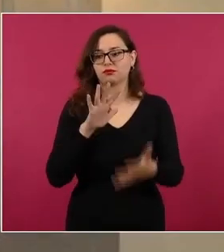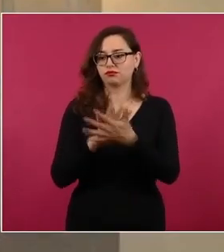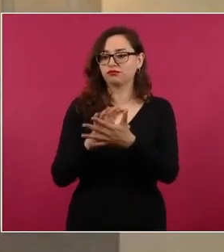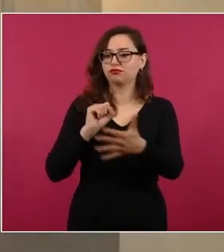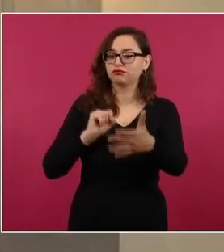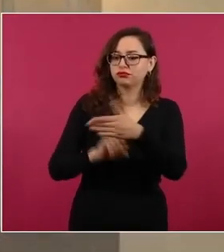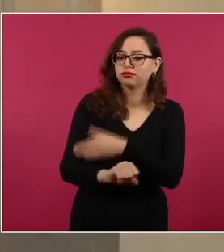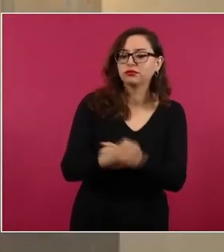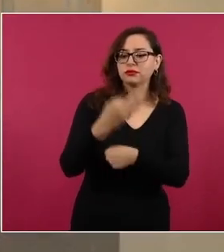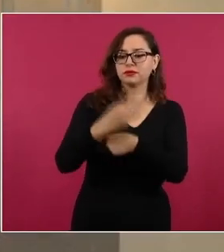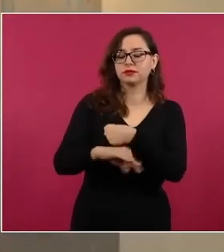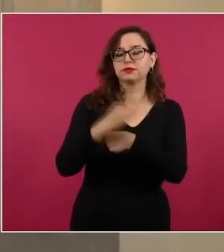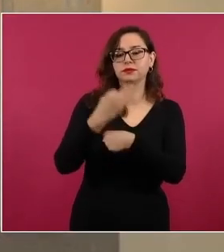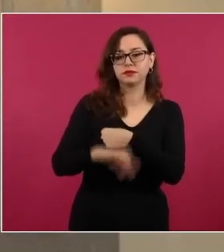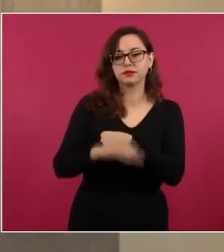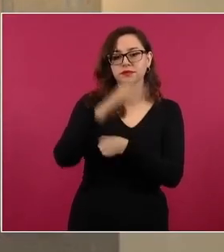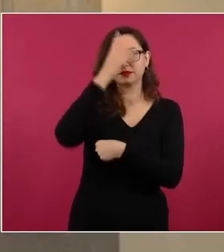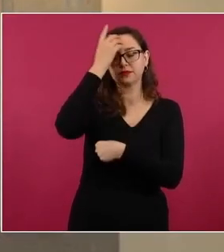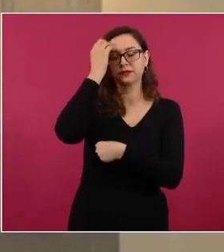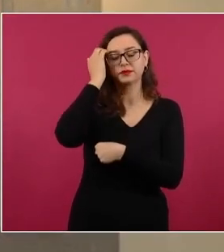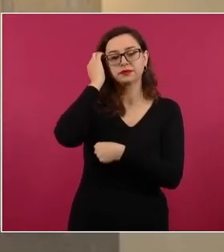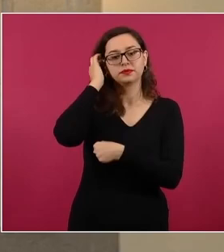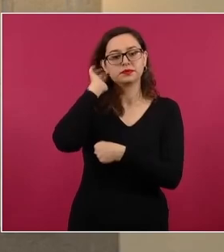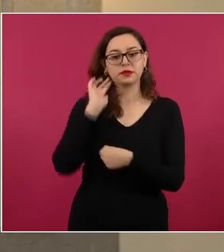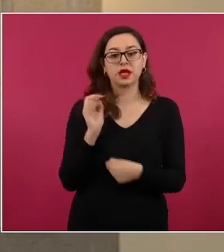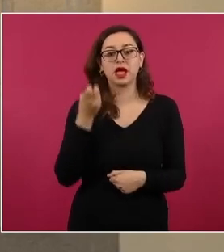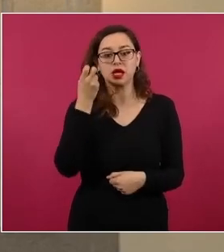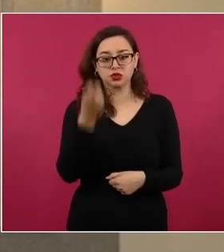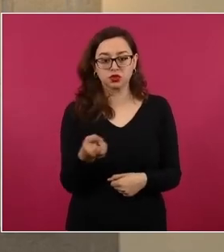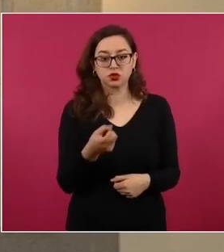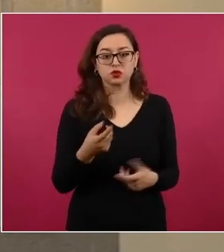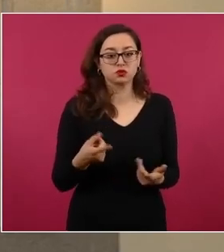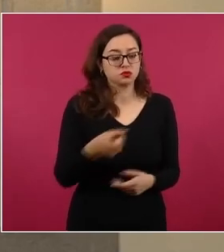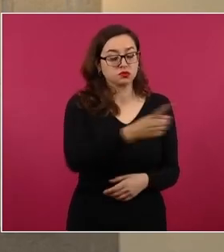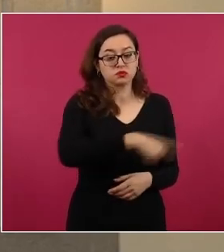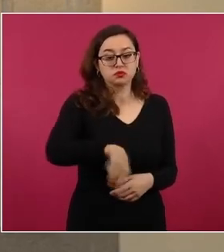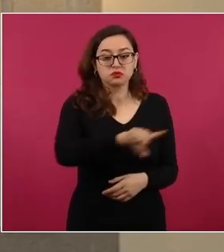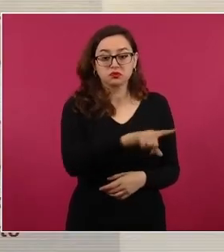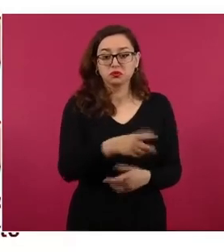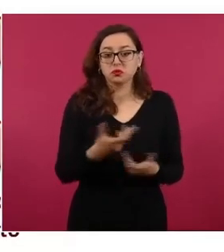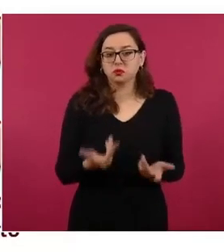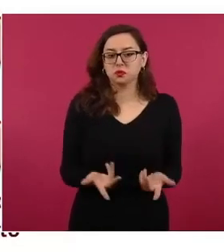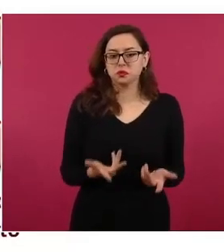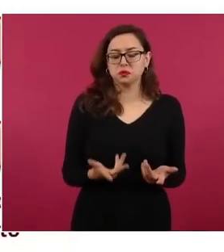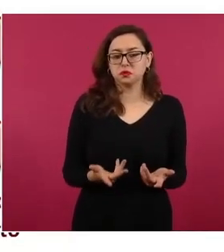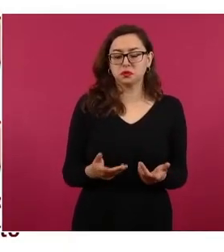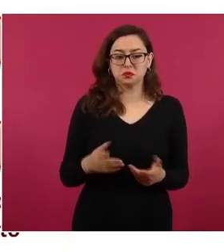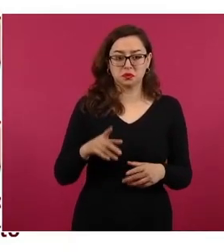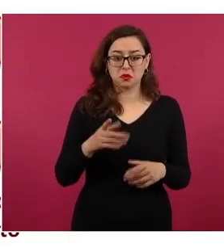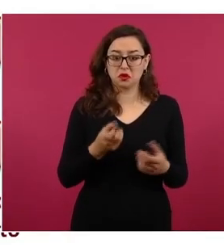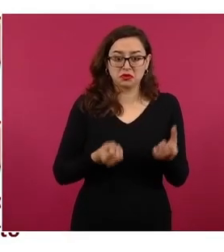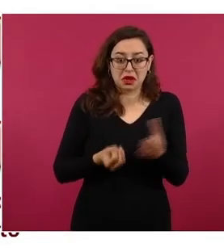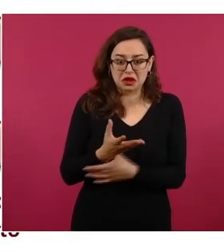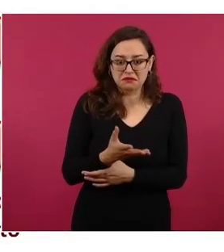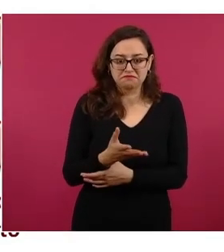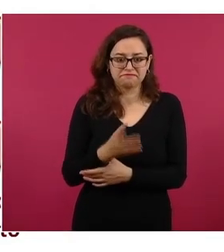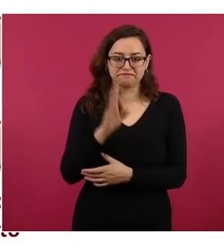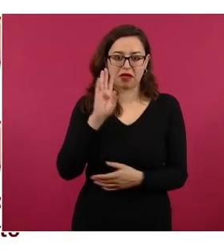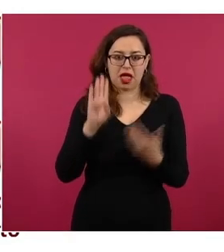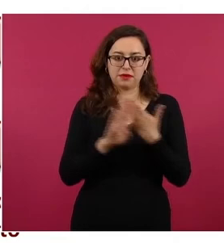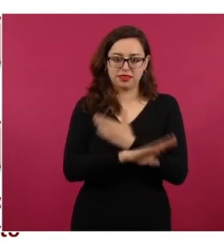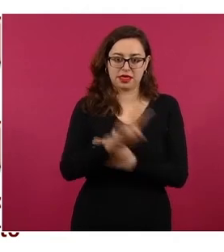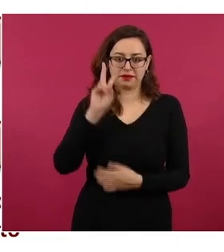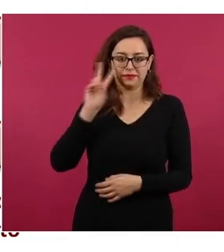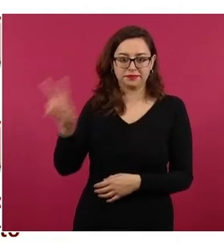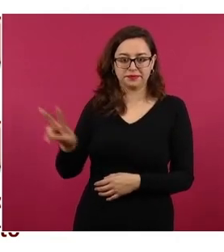preventiva pretende evitar la llamada puerta giratoria, donde el presunto criminal sale en libertad,